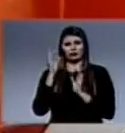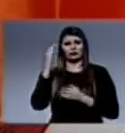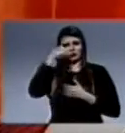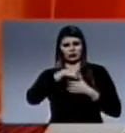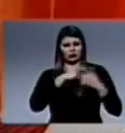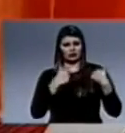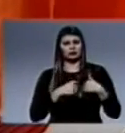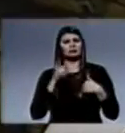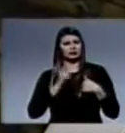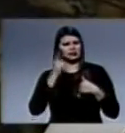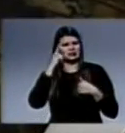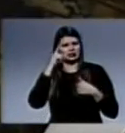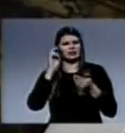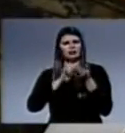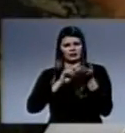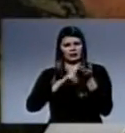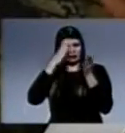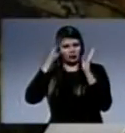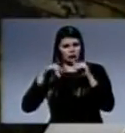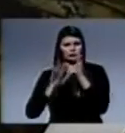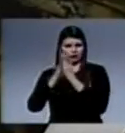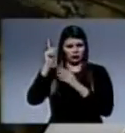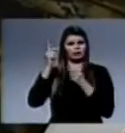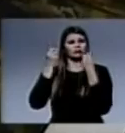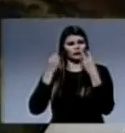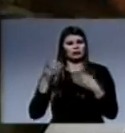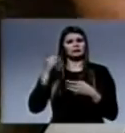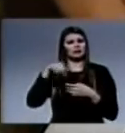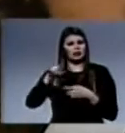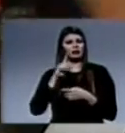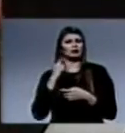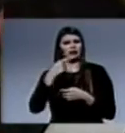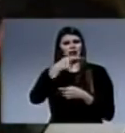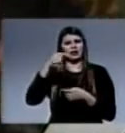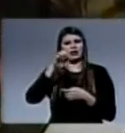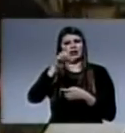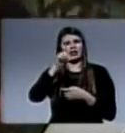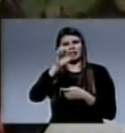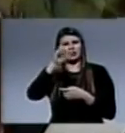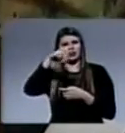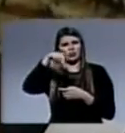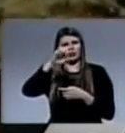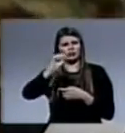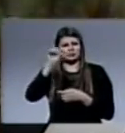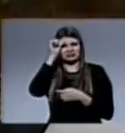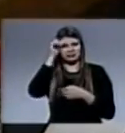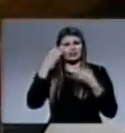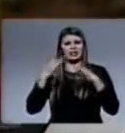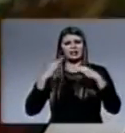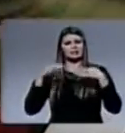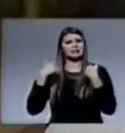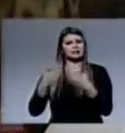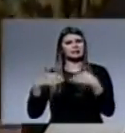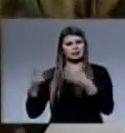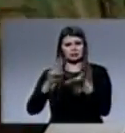y creen que la Biblia es la verdadera palabra de Dios. El deseo de los Gedeones es repartir la Biblia de manera gratuita y animar